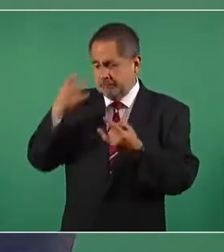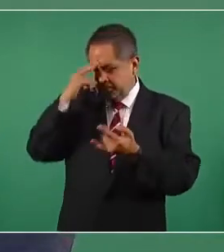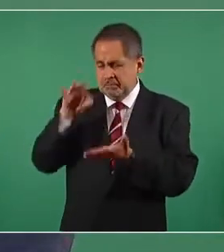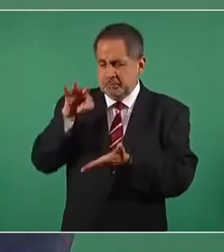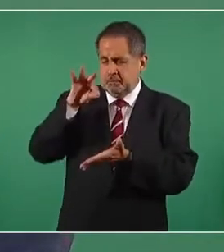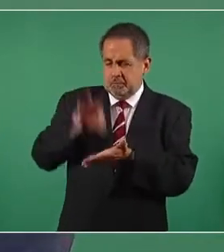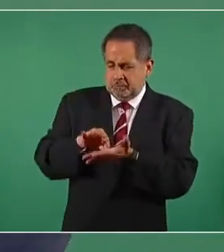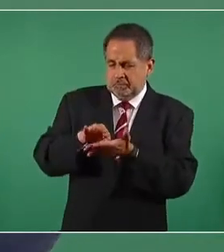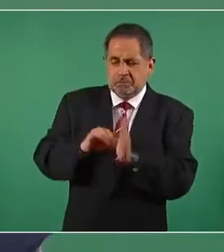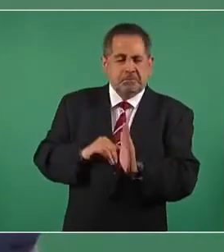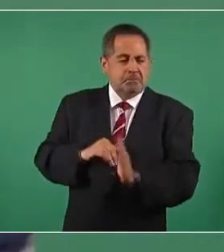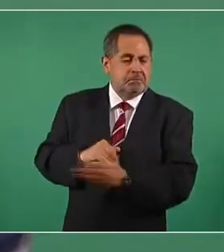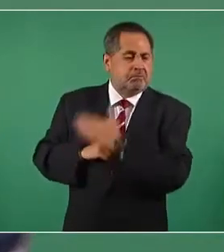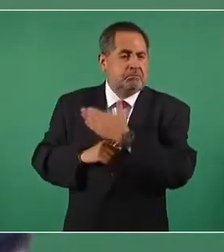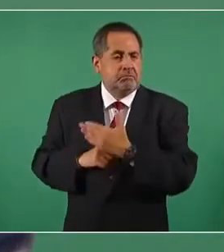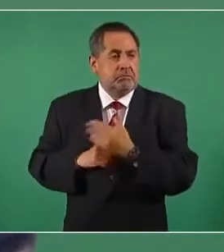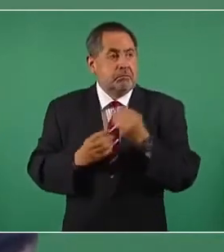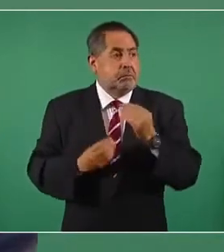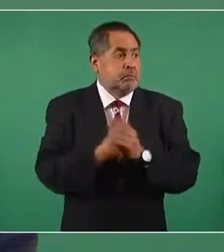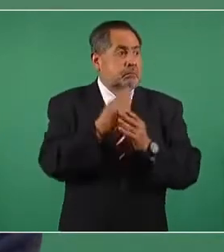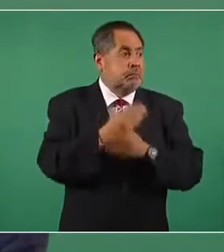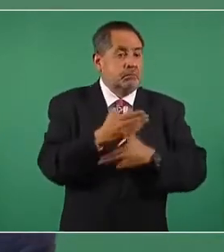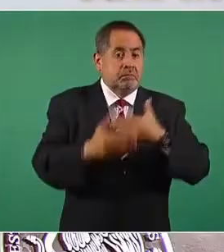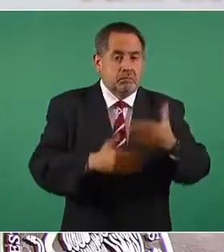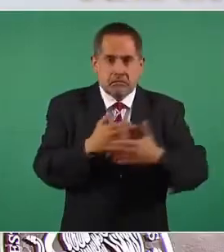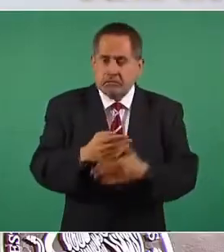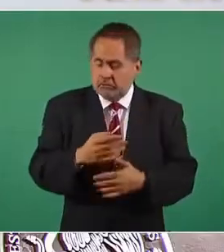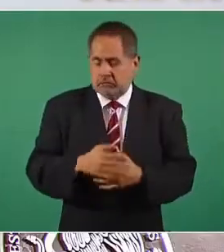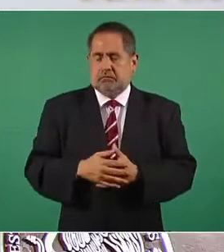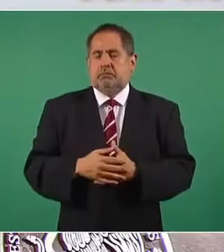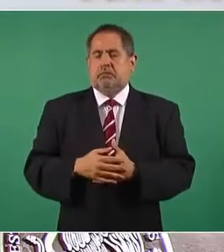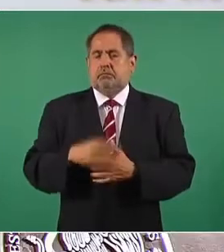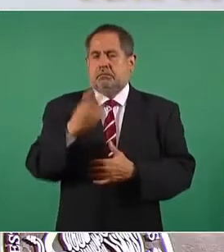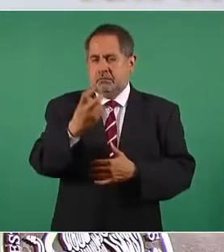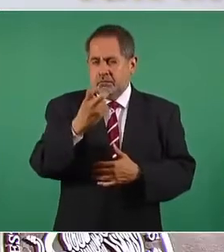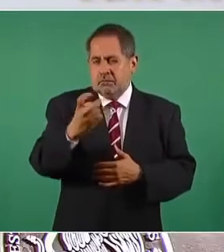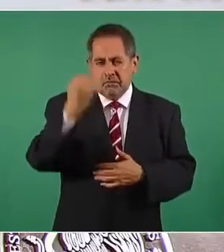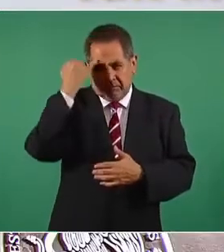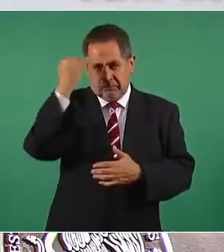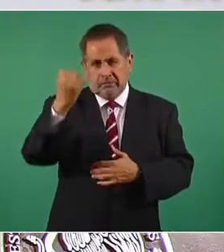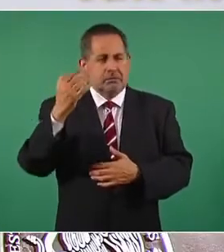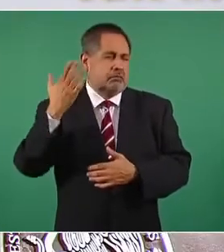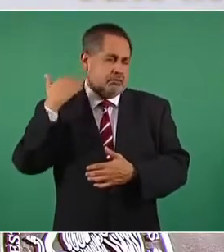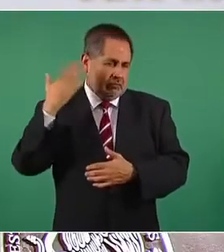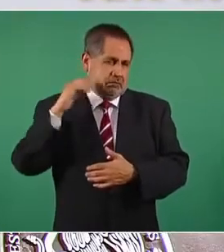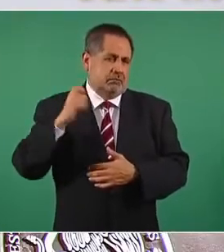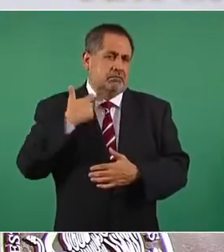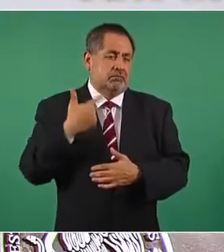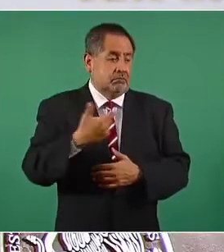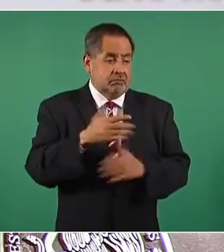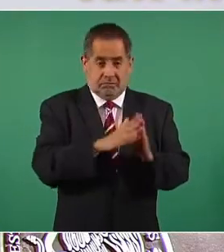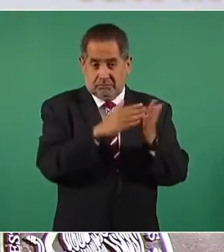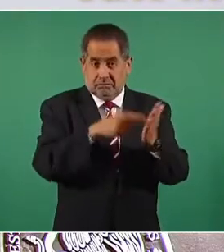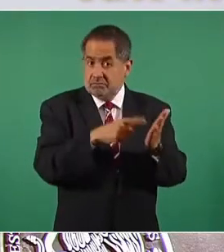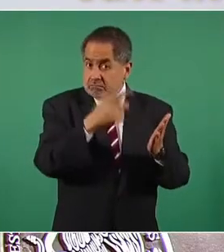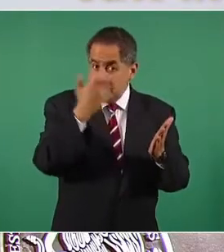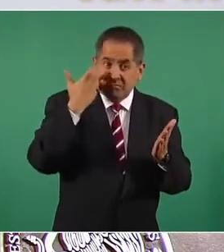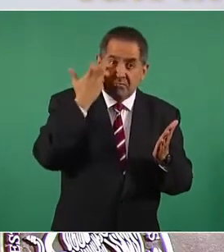Todo eso se impulsó de manera deliberada.